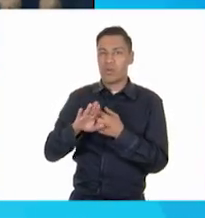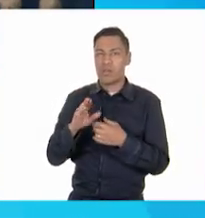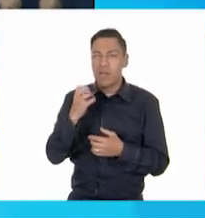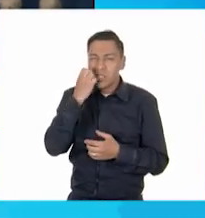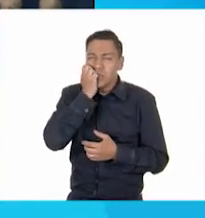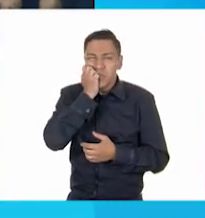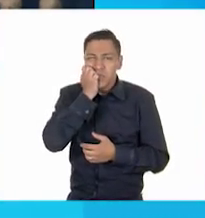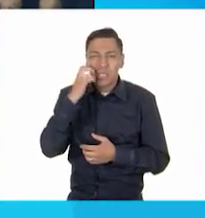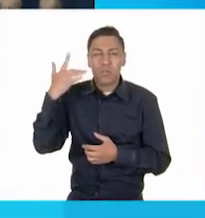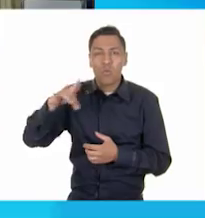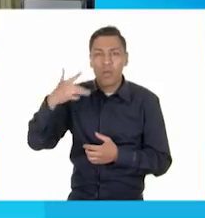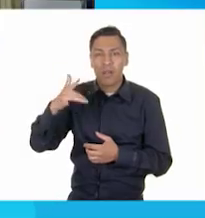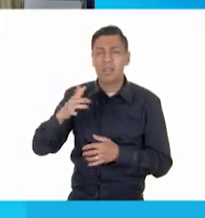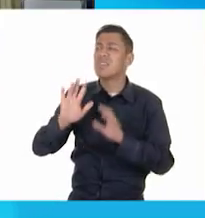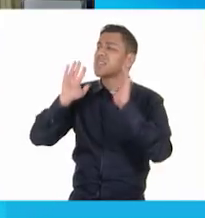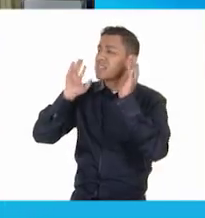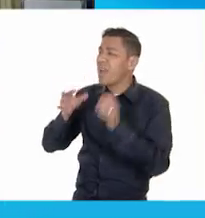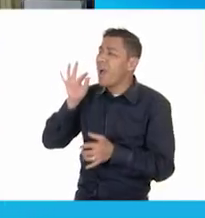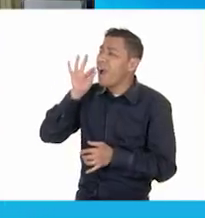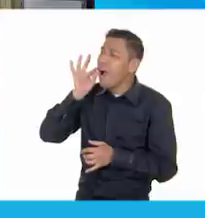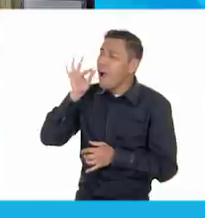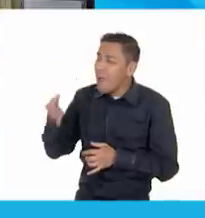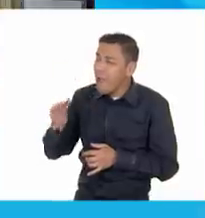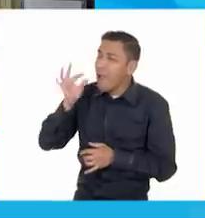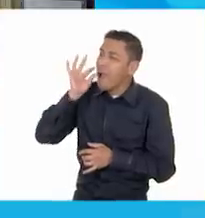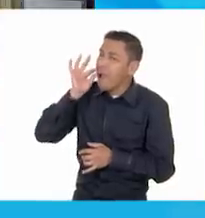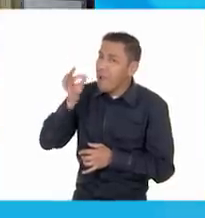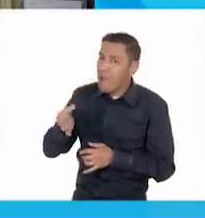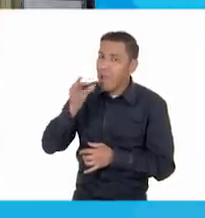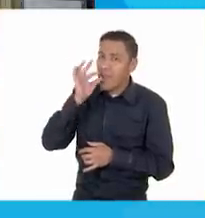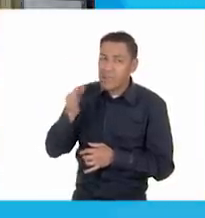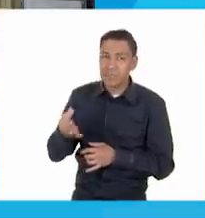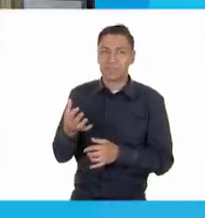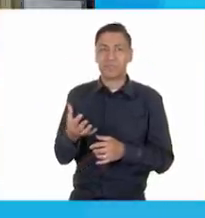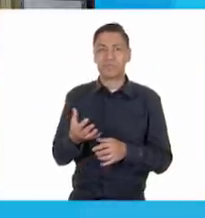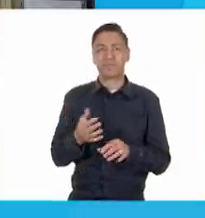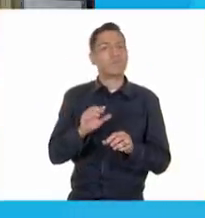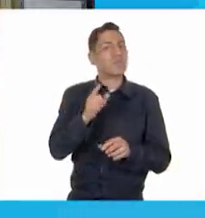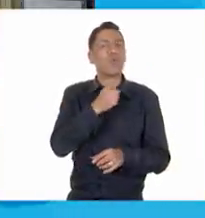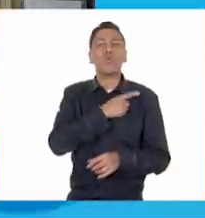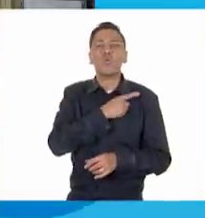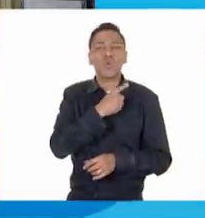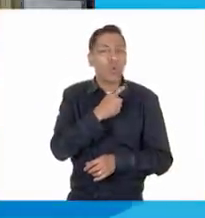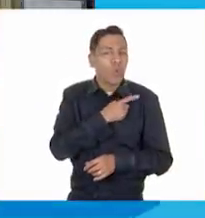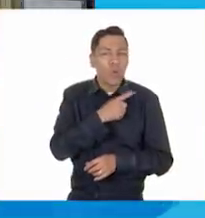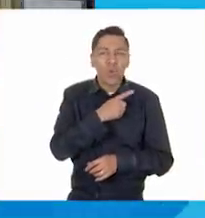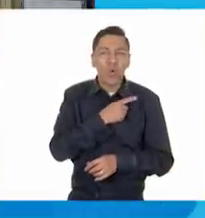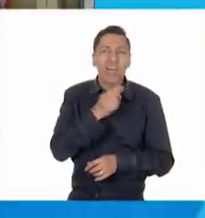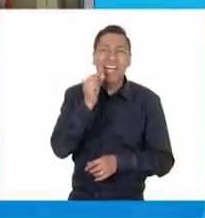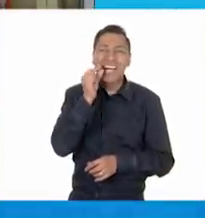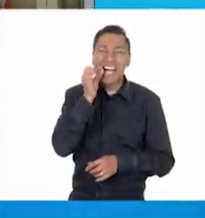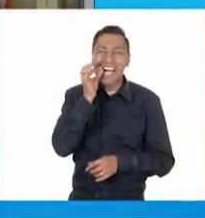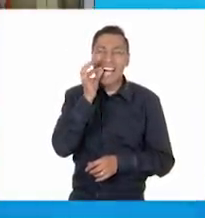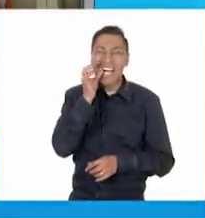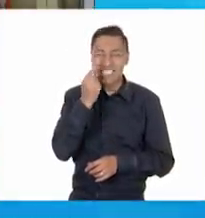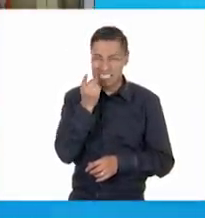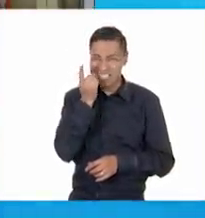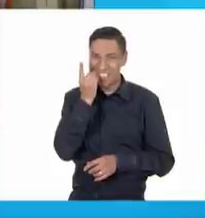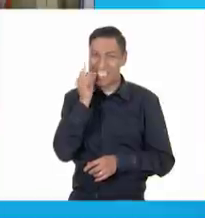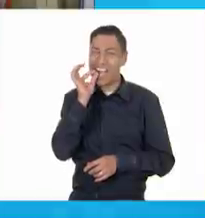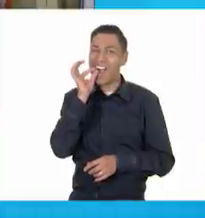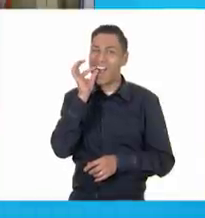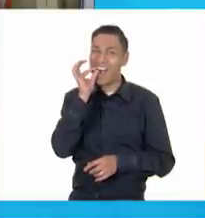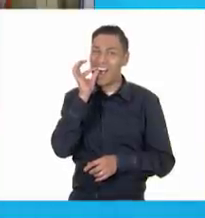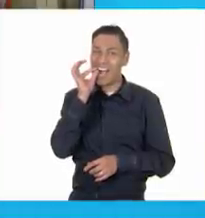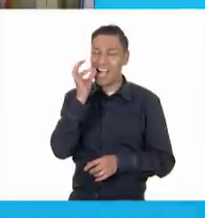quiero que se me caiga. Mira, lo más recomendable es dejar que el diente se caiga solo. Cuando la raíz